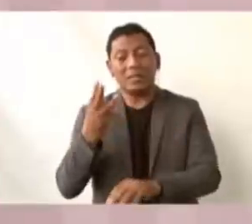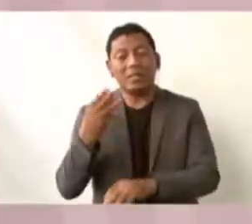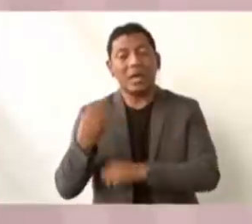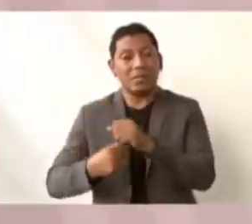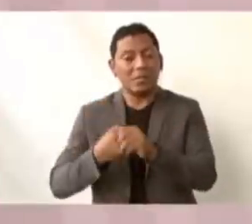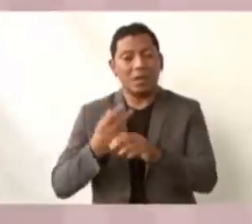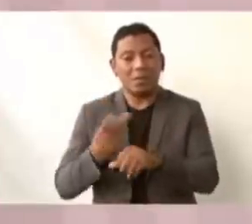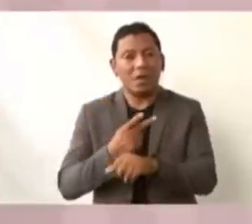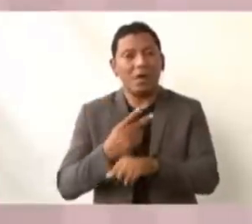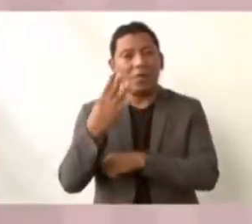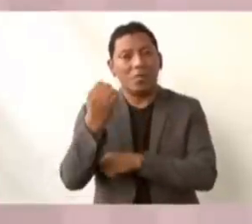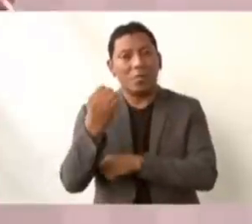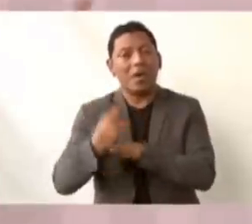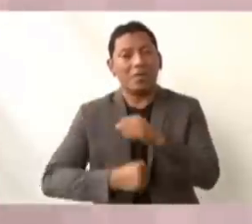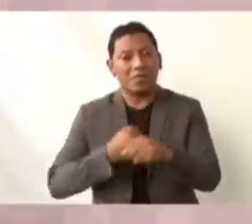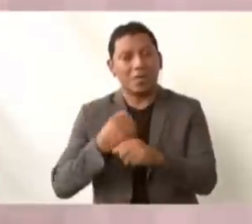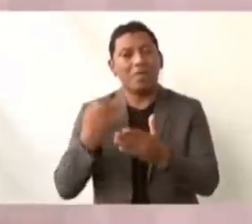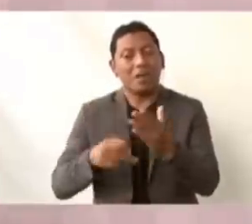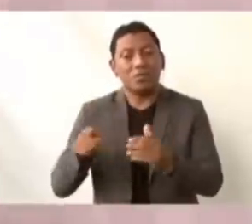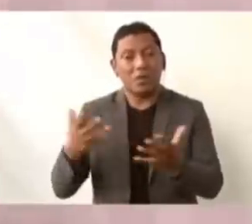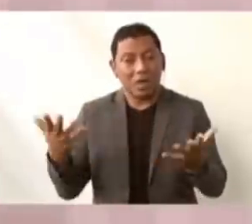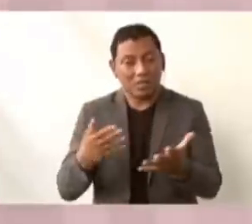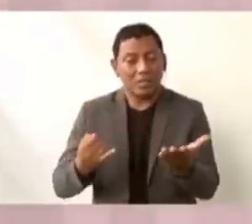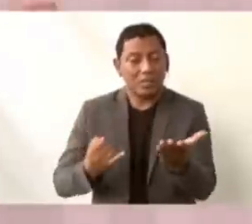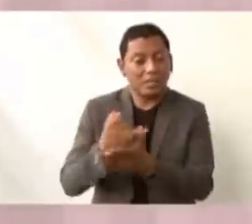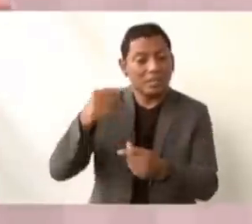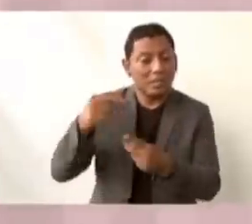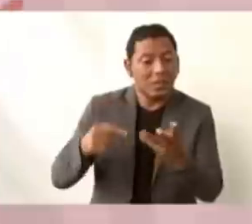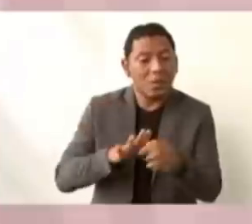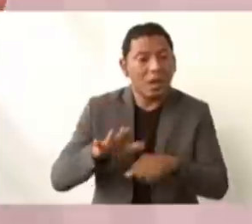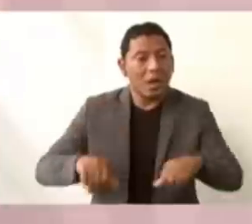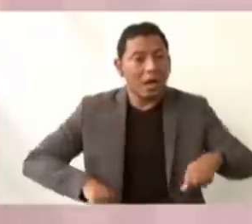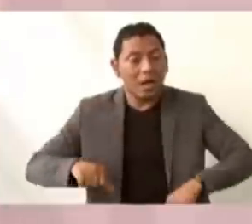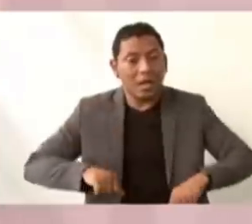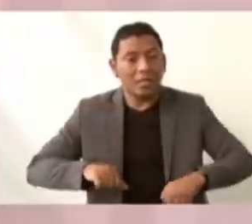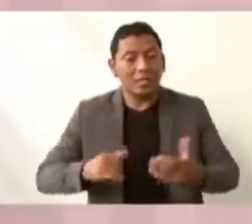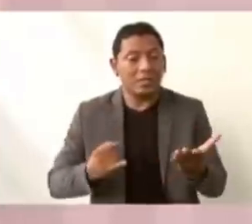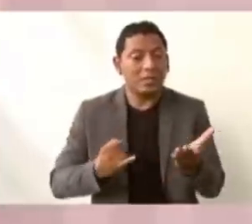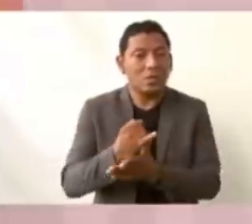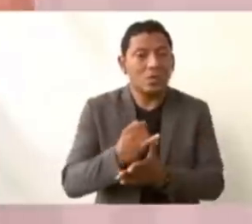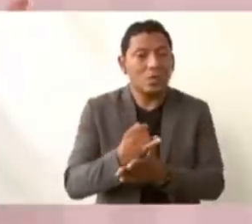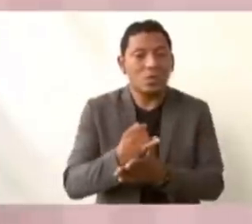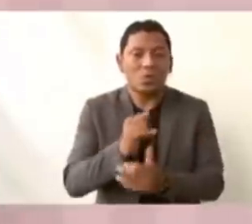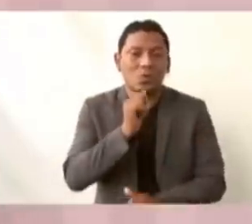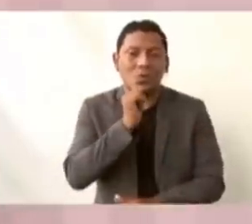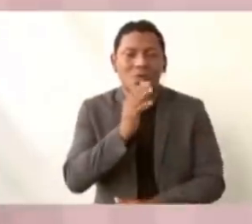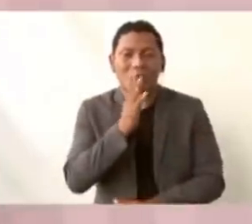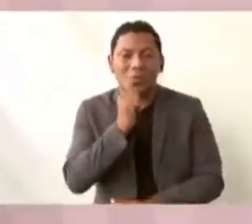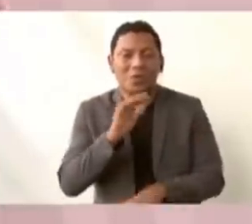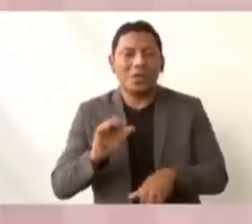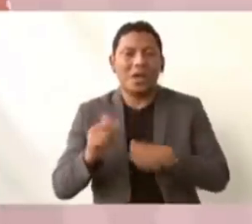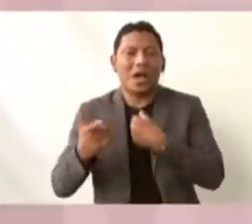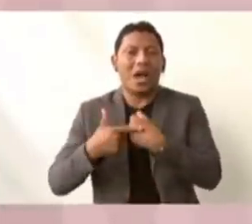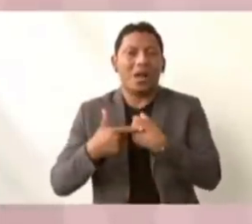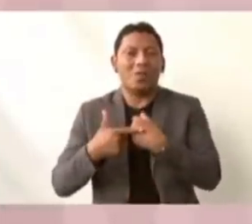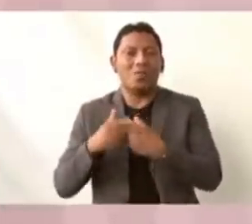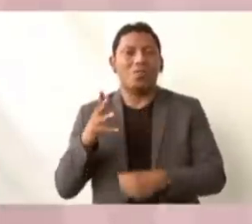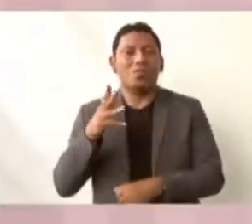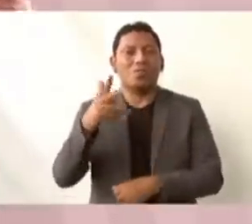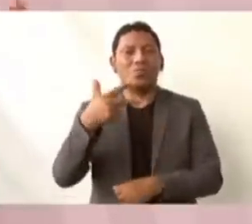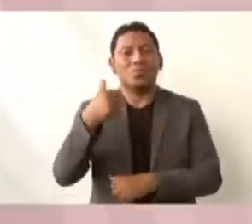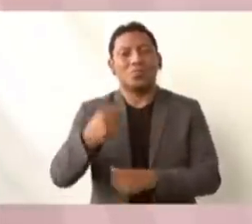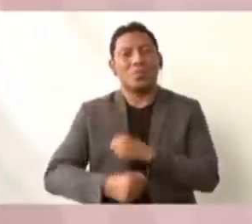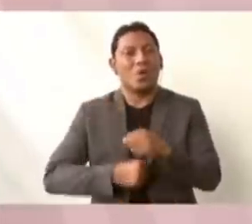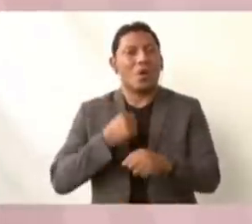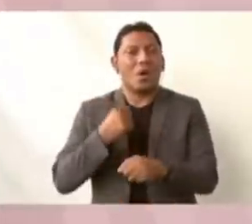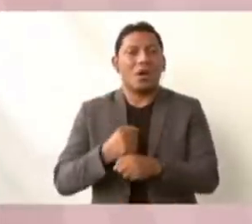nueve solamente. Y obviamente no se puede comenzar a ejecutar algo que va a ser en ocho años